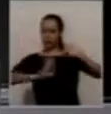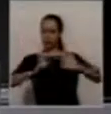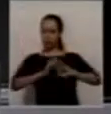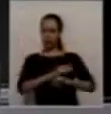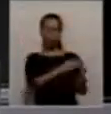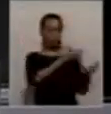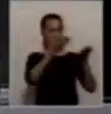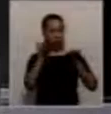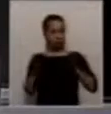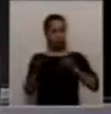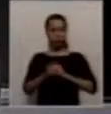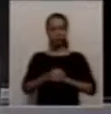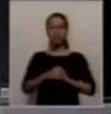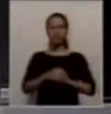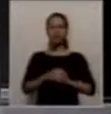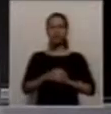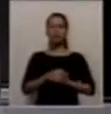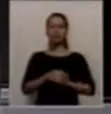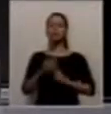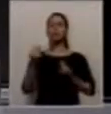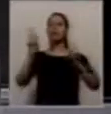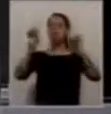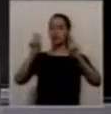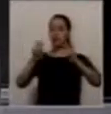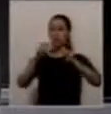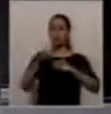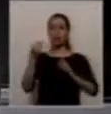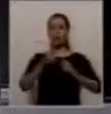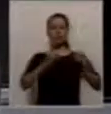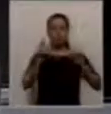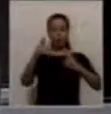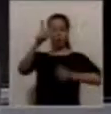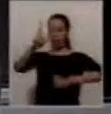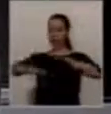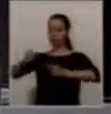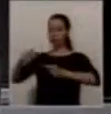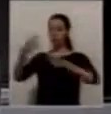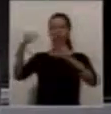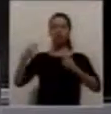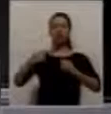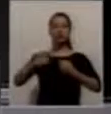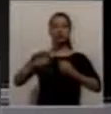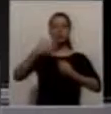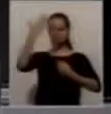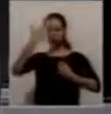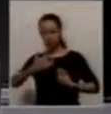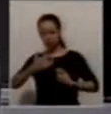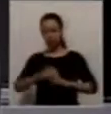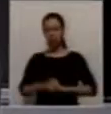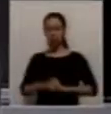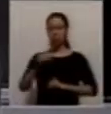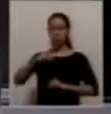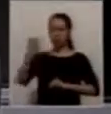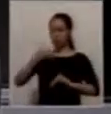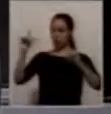tenerlo. Y sobre todo en esta necesidad de entregarle a la gente herramientas concretas, fuera del discurso. Tenemos unas imágenes